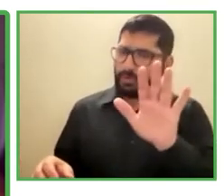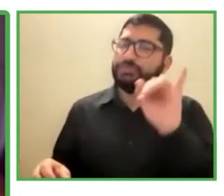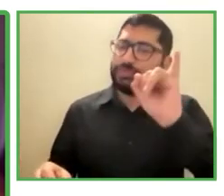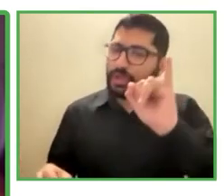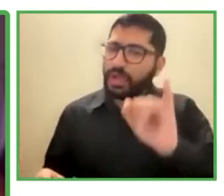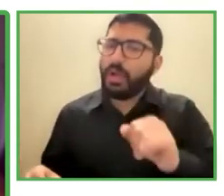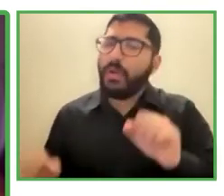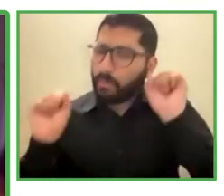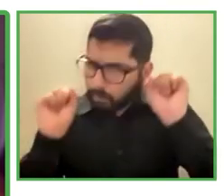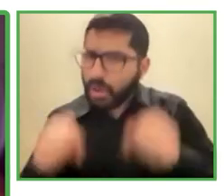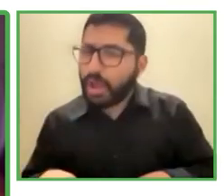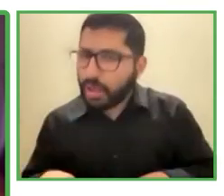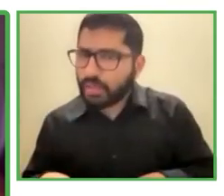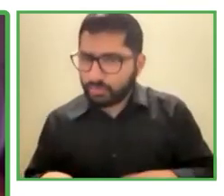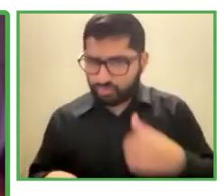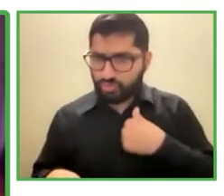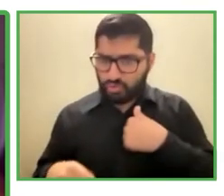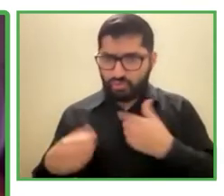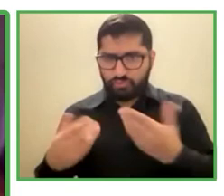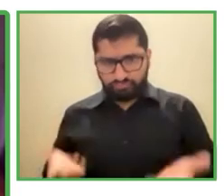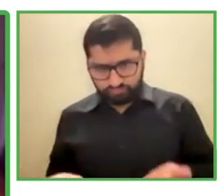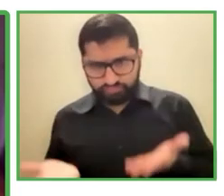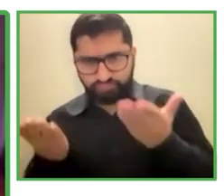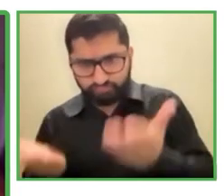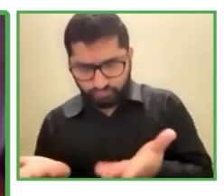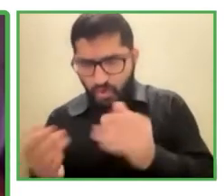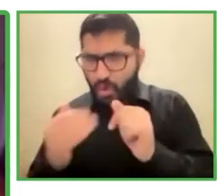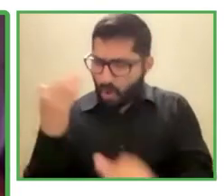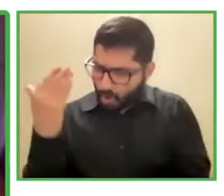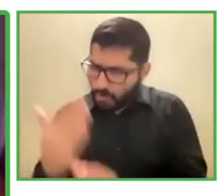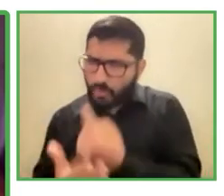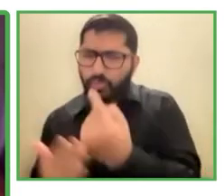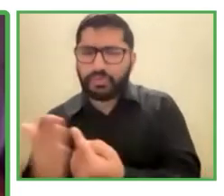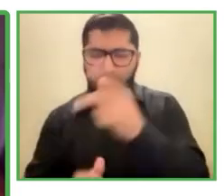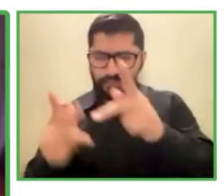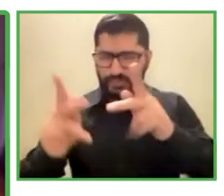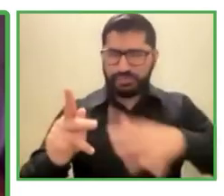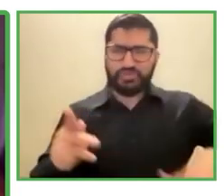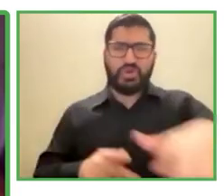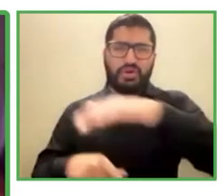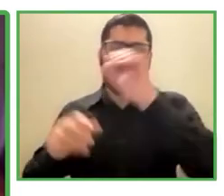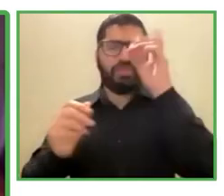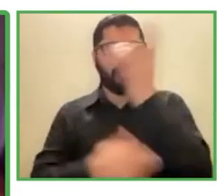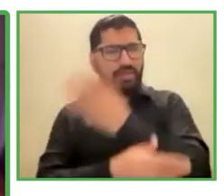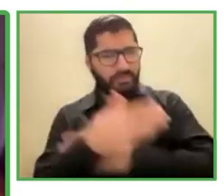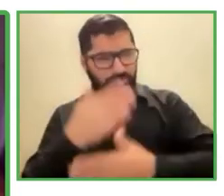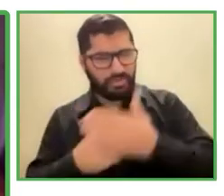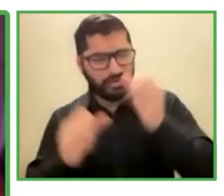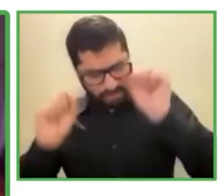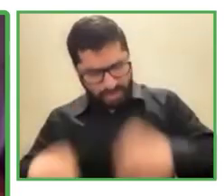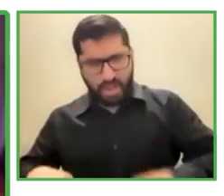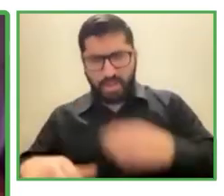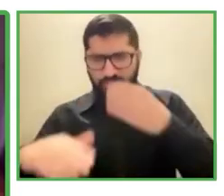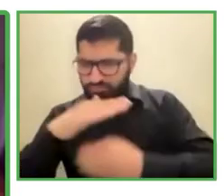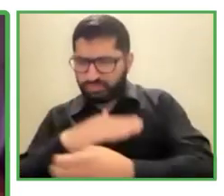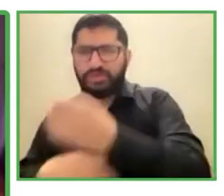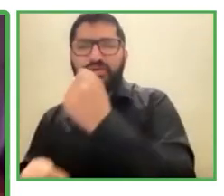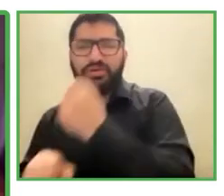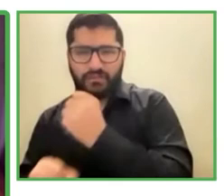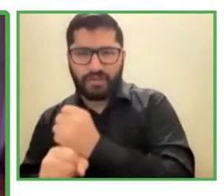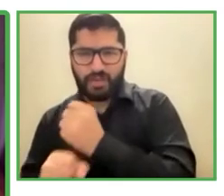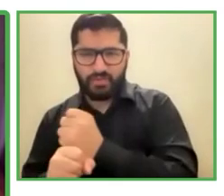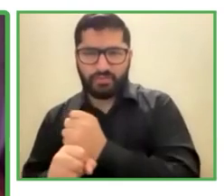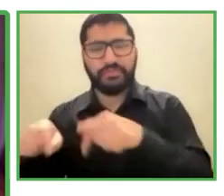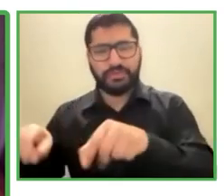a este trabajo yo creo que esa es una de las grandes cosas que tiene SEMO la persona no necesita estudios no